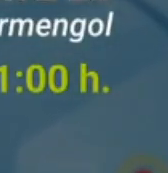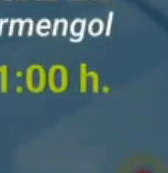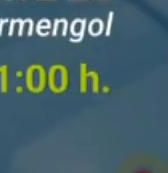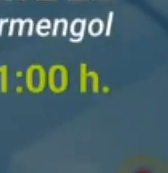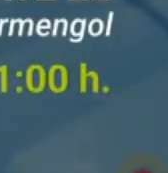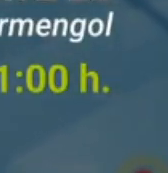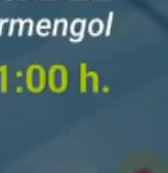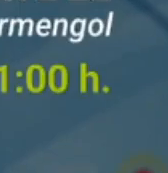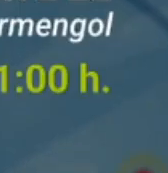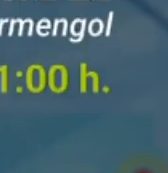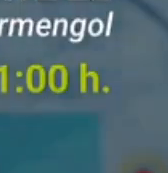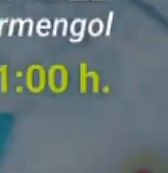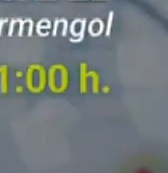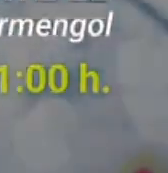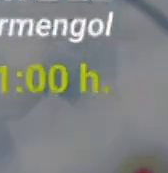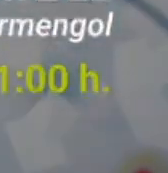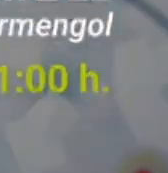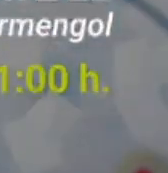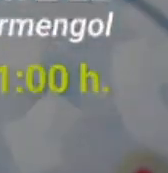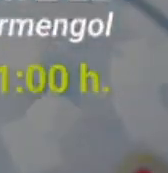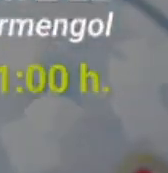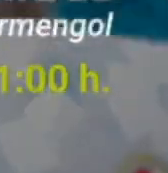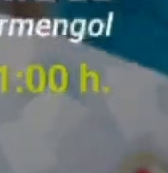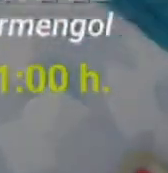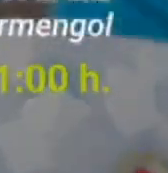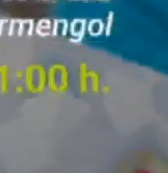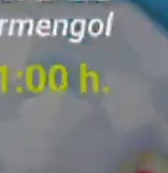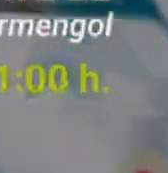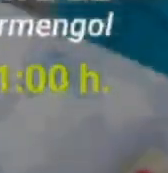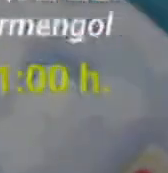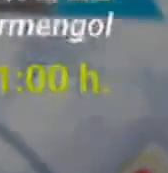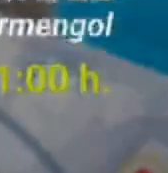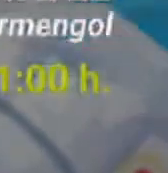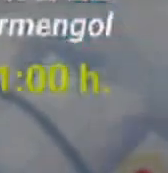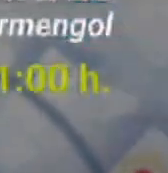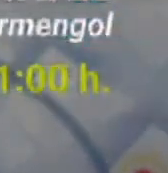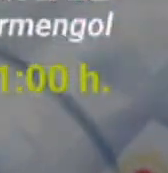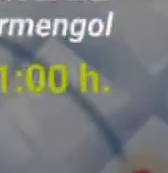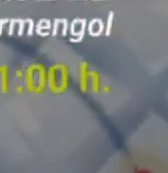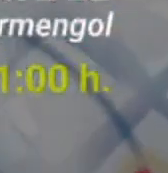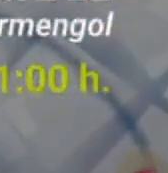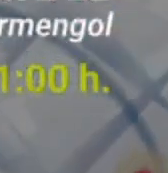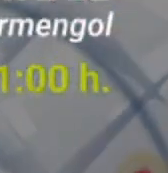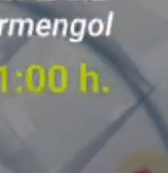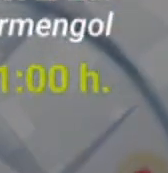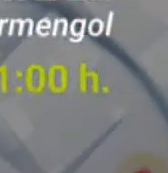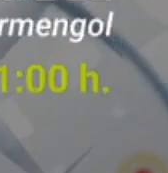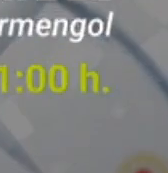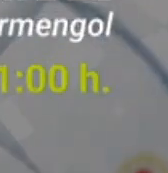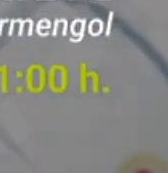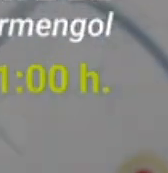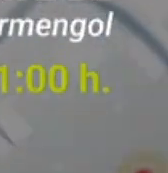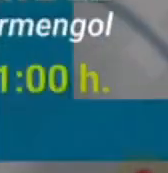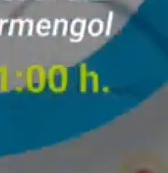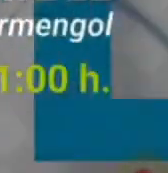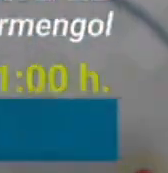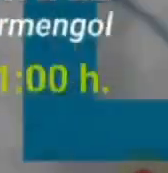hoy 21 horas canal 22 la cultura se ve en todas partes